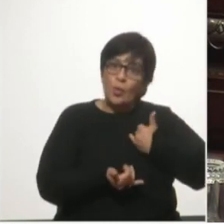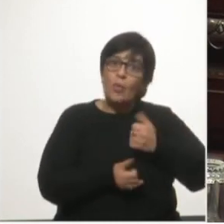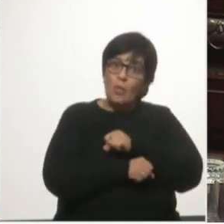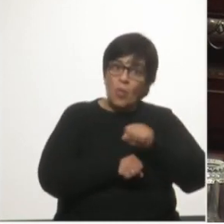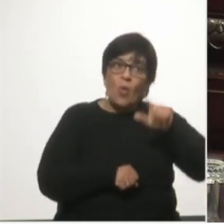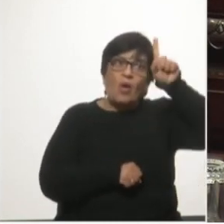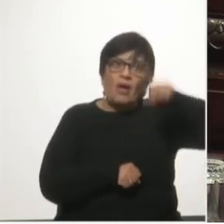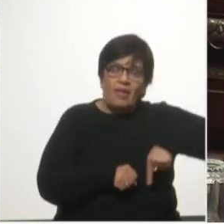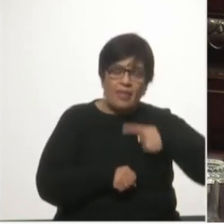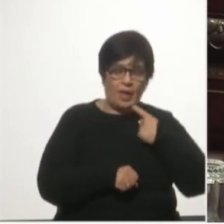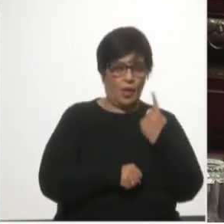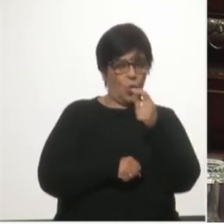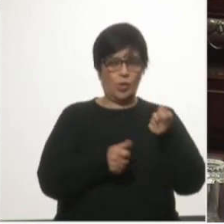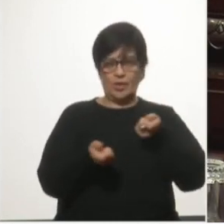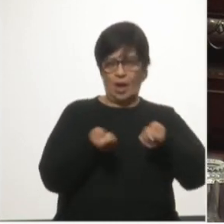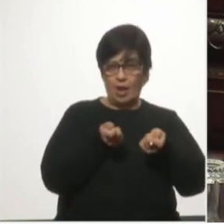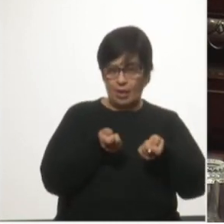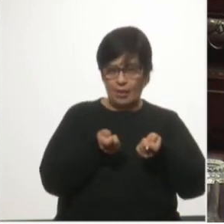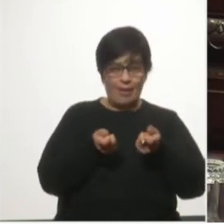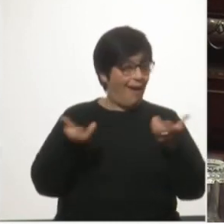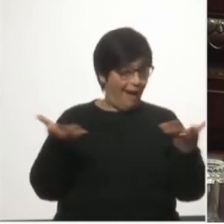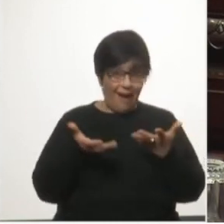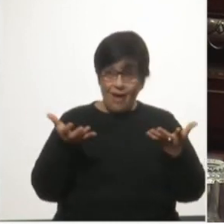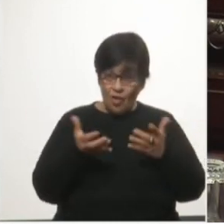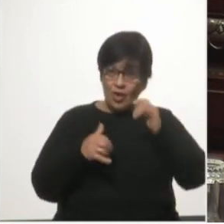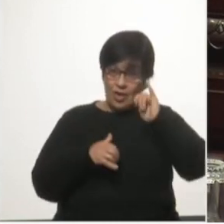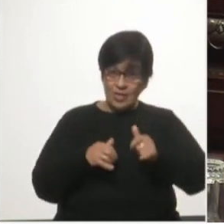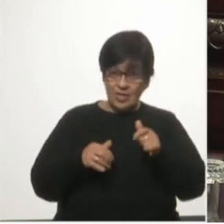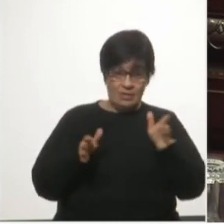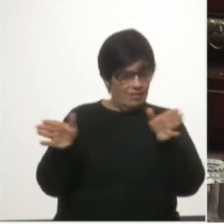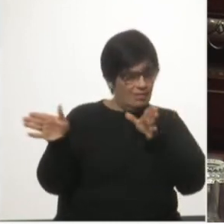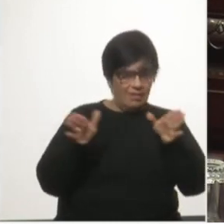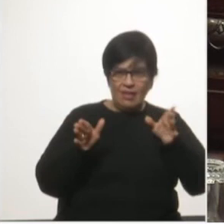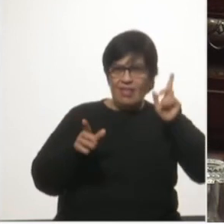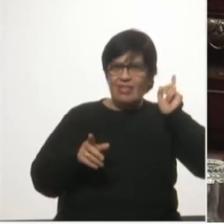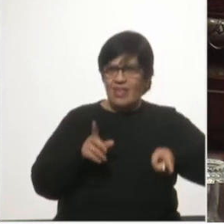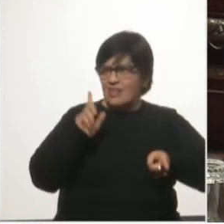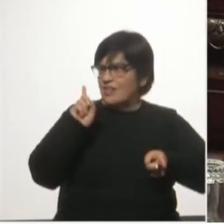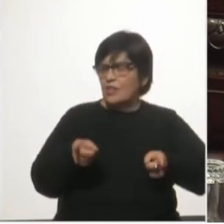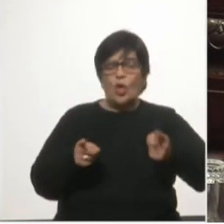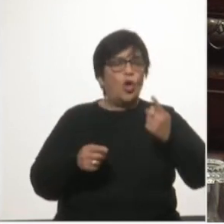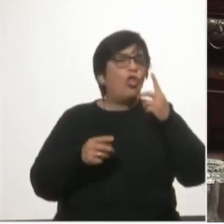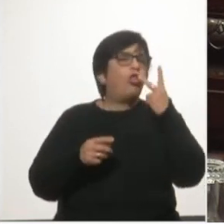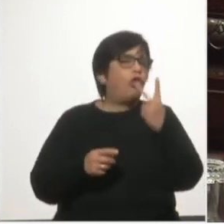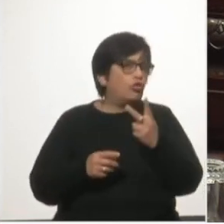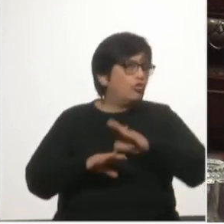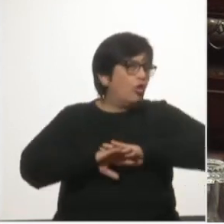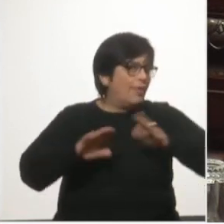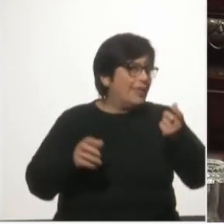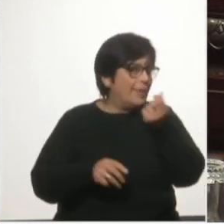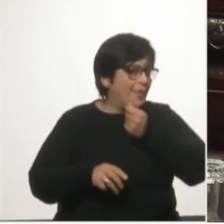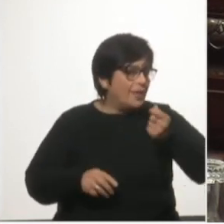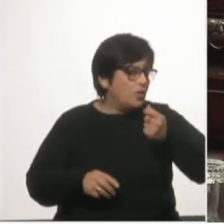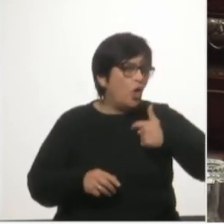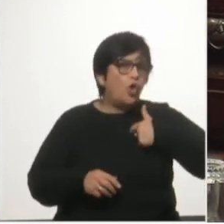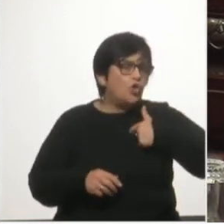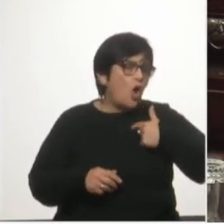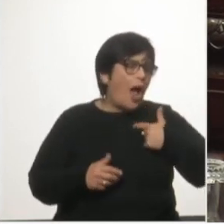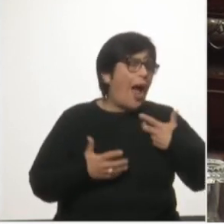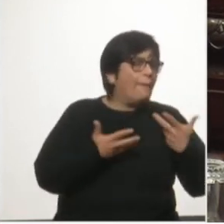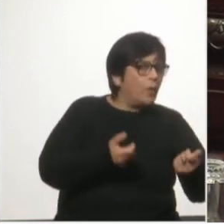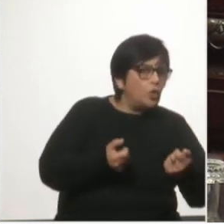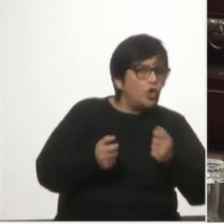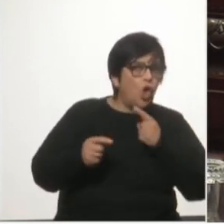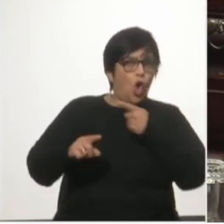podía generar un monopolio al día de hoy hay dos opciones para poder conversar o negociar tarifas yo no estoy a favor ni en